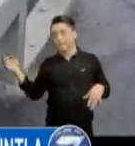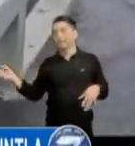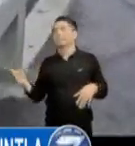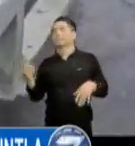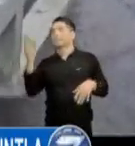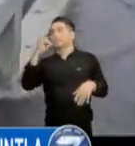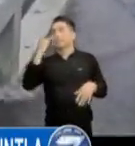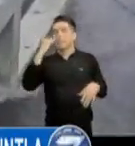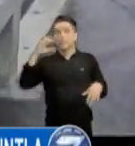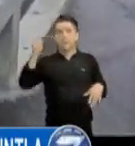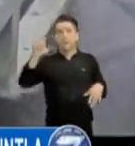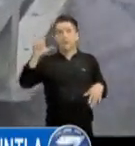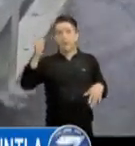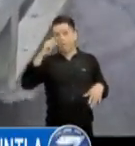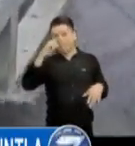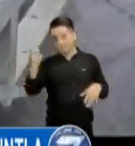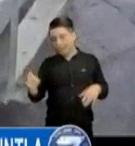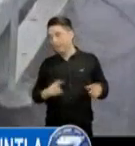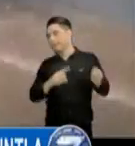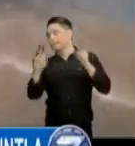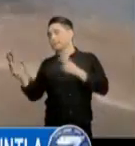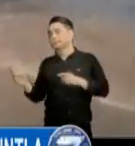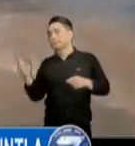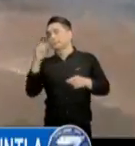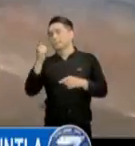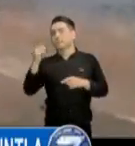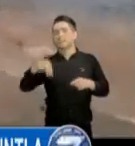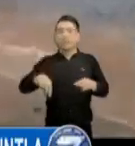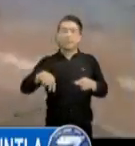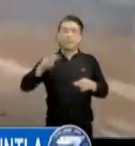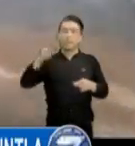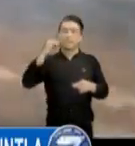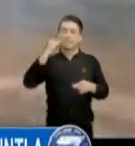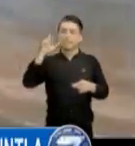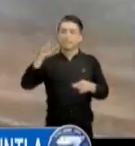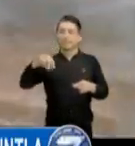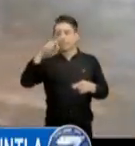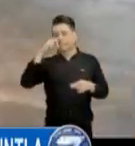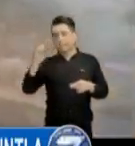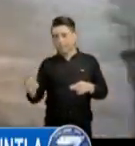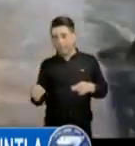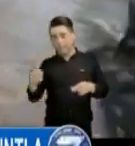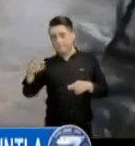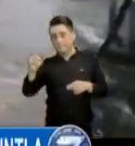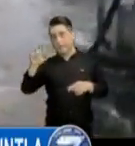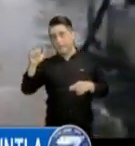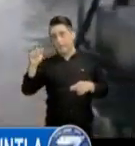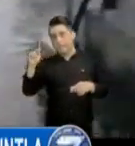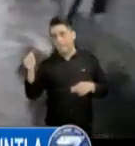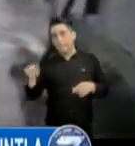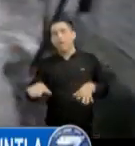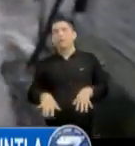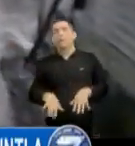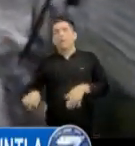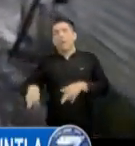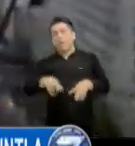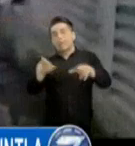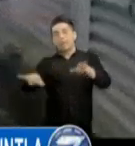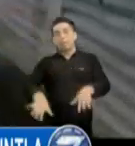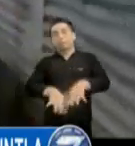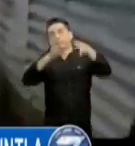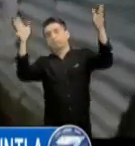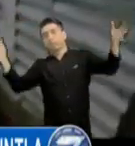San Vicente, Pacaya. Esto derivado a la crecida de los ríos, que se salen de su cauce y algunos entran a las